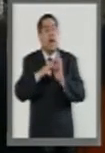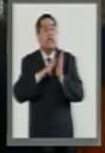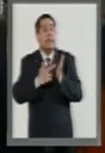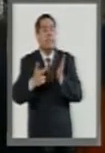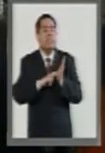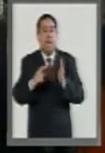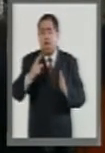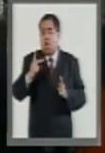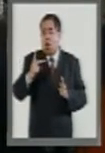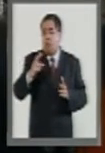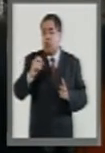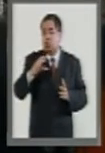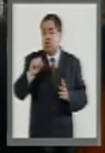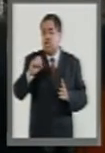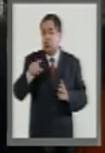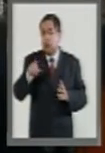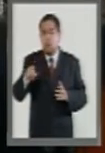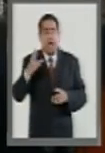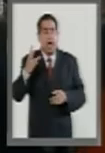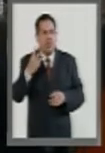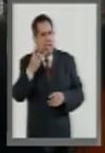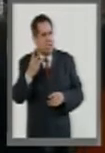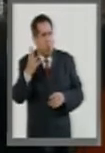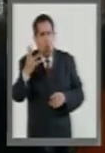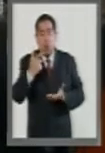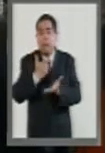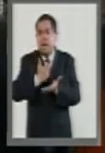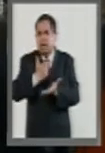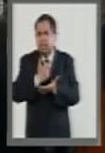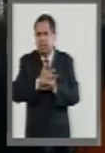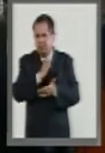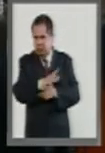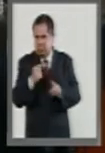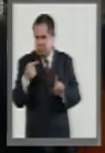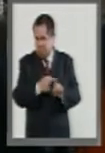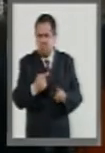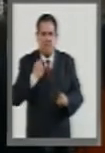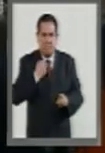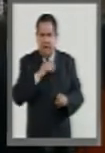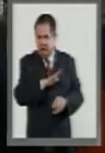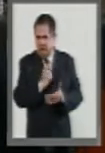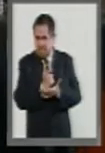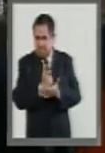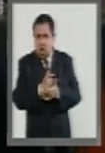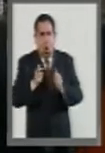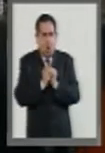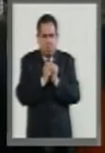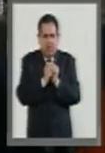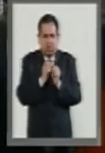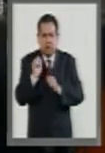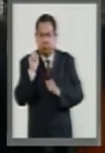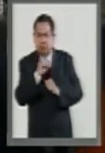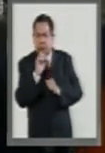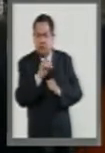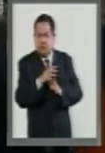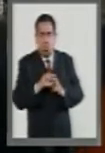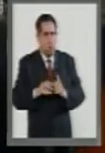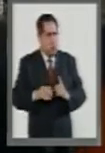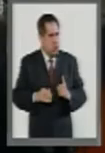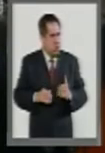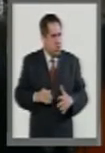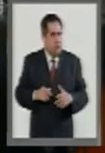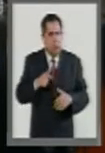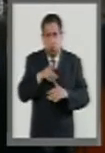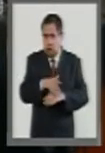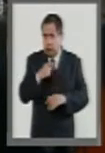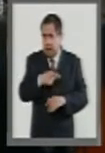que ha recibido tres o cuatro amenazas a través de mensajes de texto y que tienen que ver absolutamente